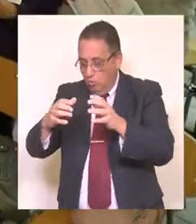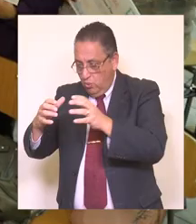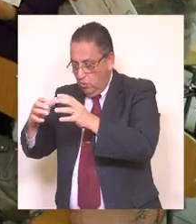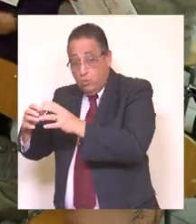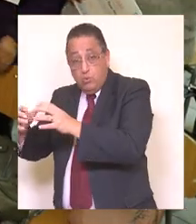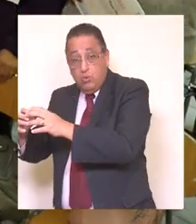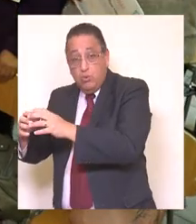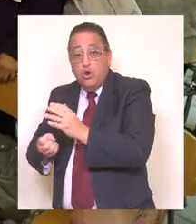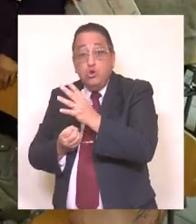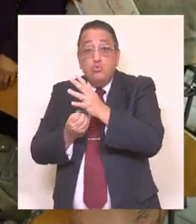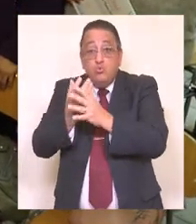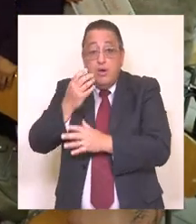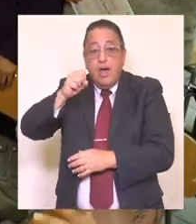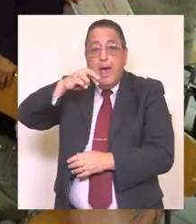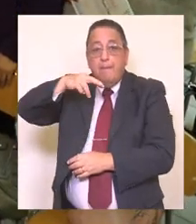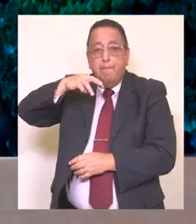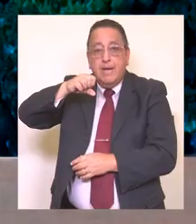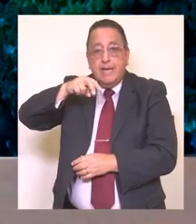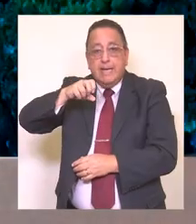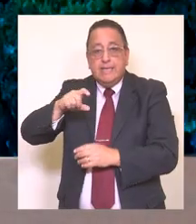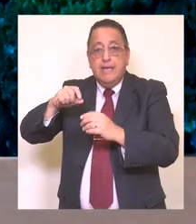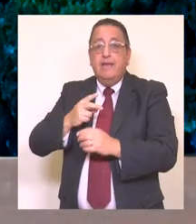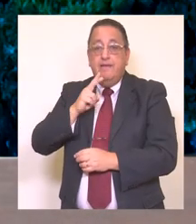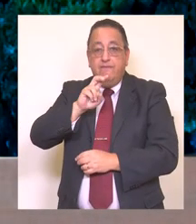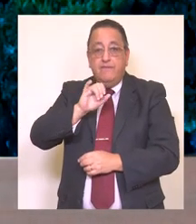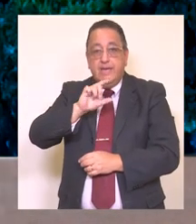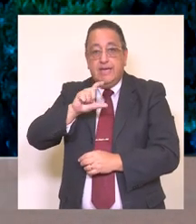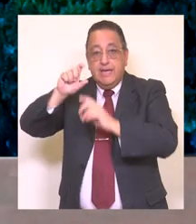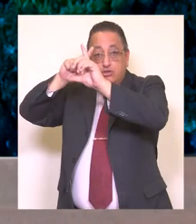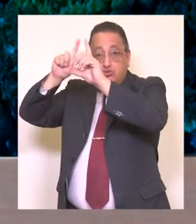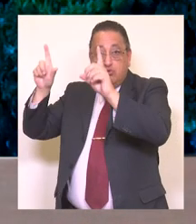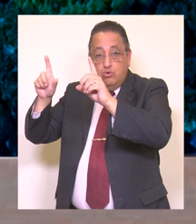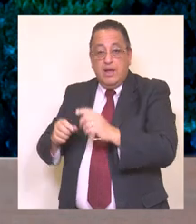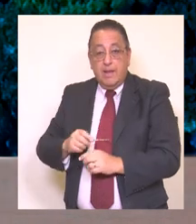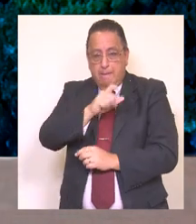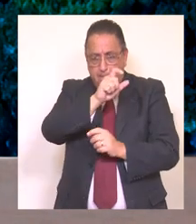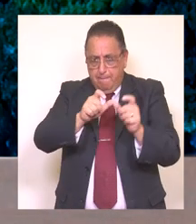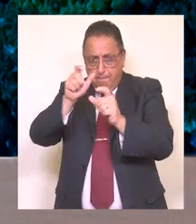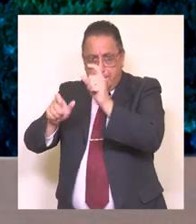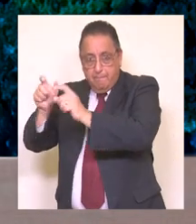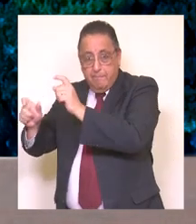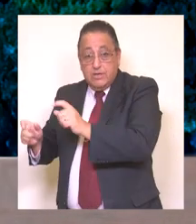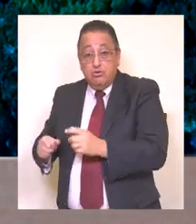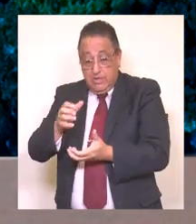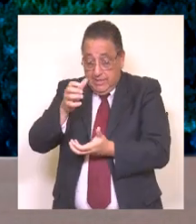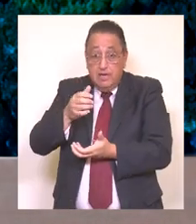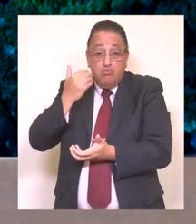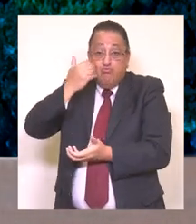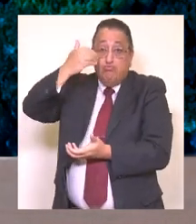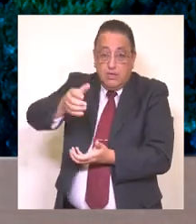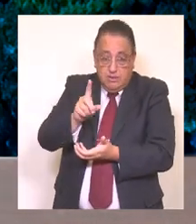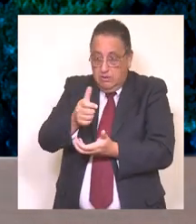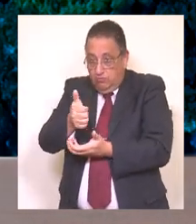extintores. Durante el 2019 también se continuó con los trabajos de las obras de la